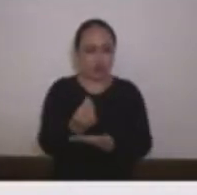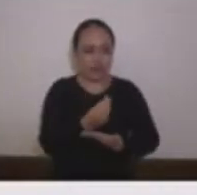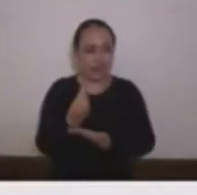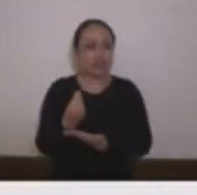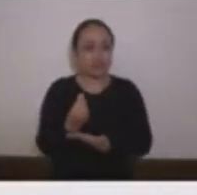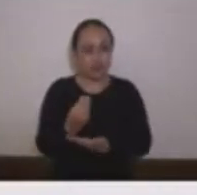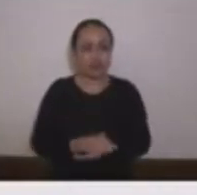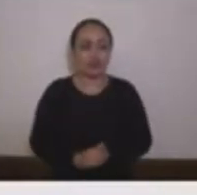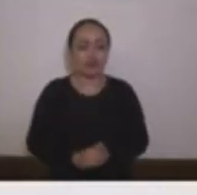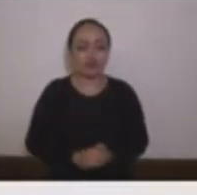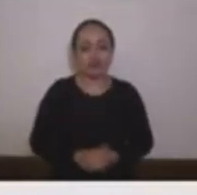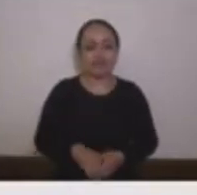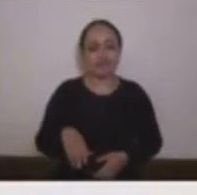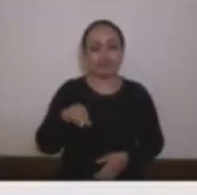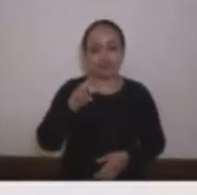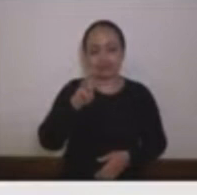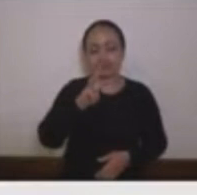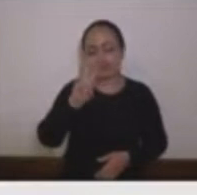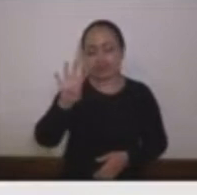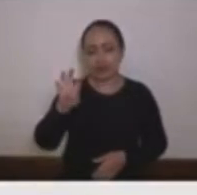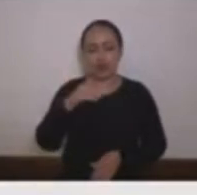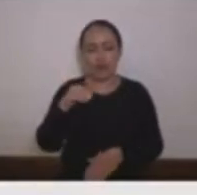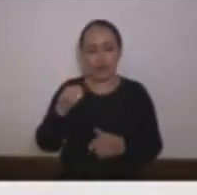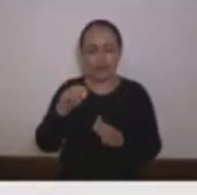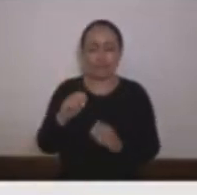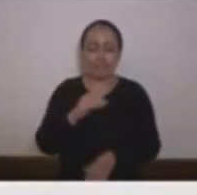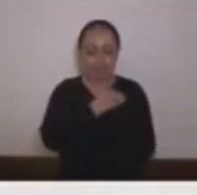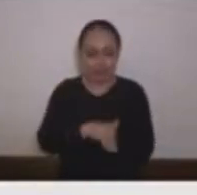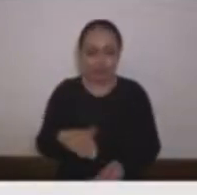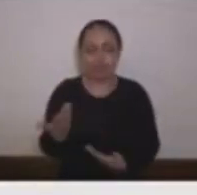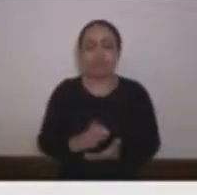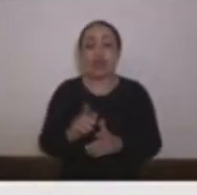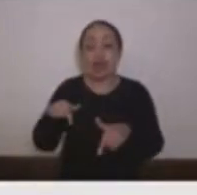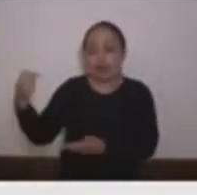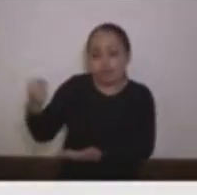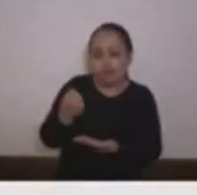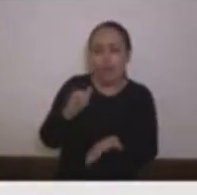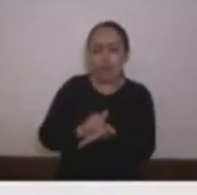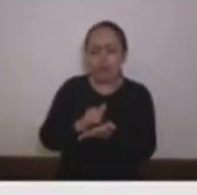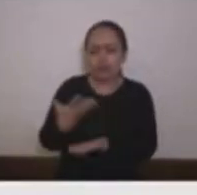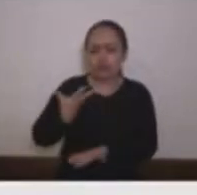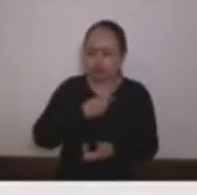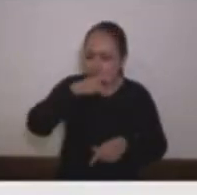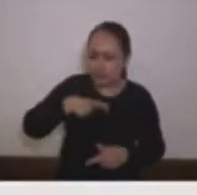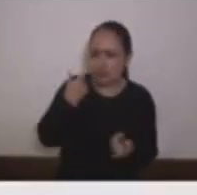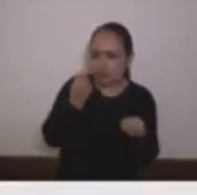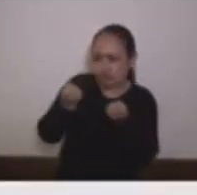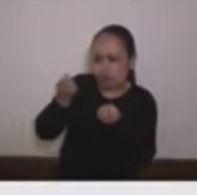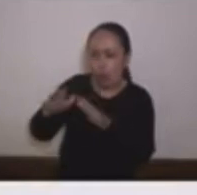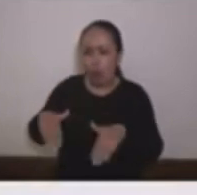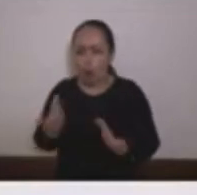por ende la responsabilidad política que tenemos es la de garantizar un control efectivo a la administración